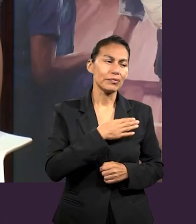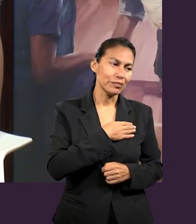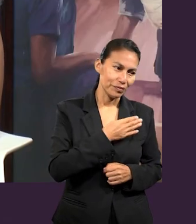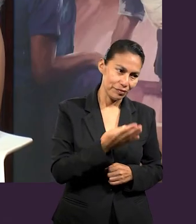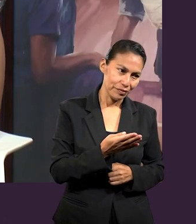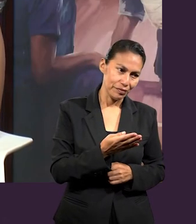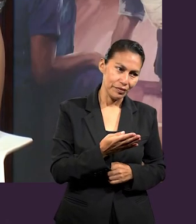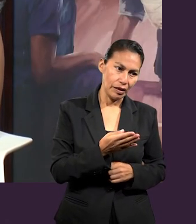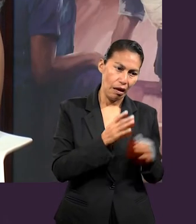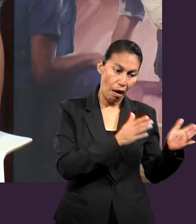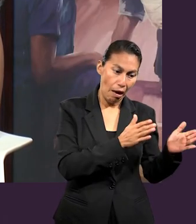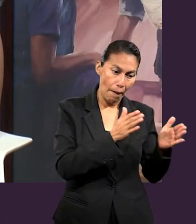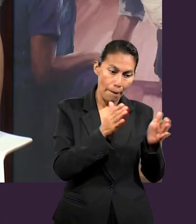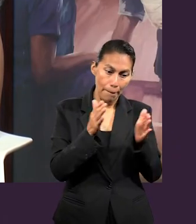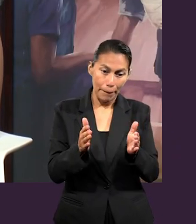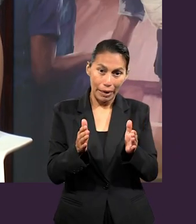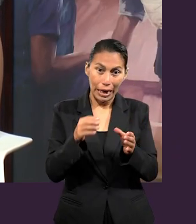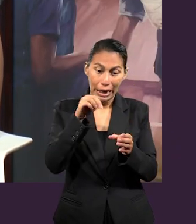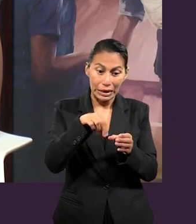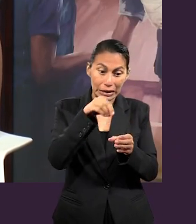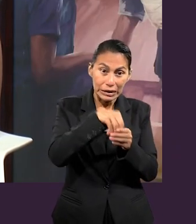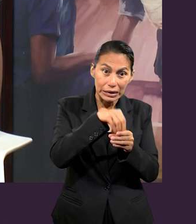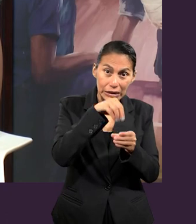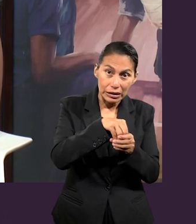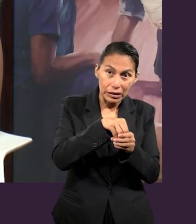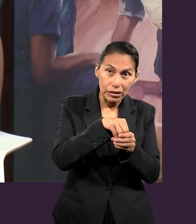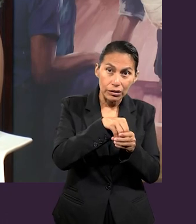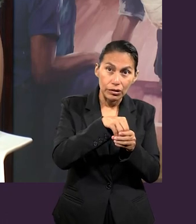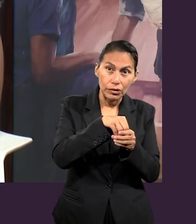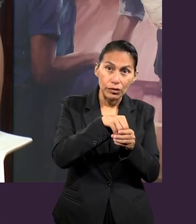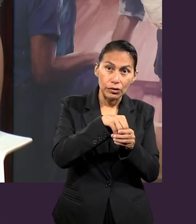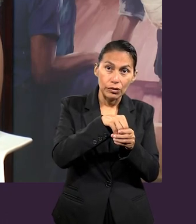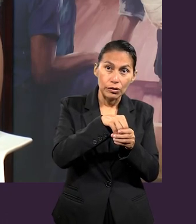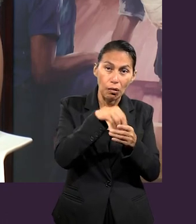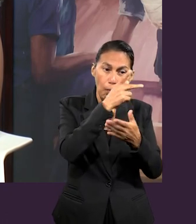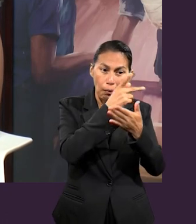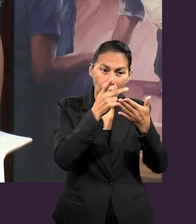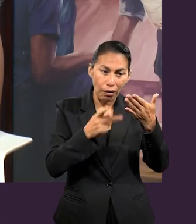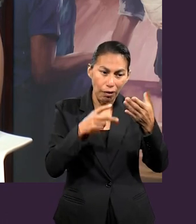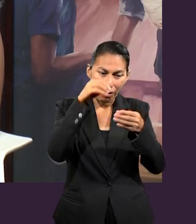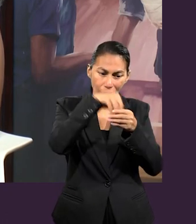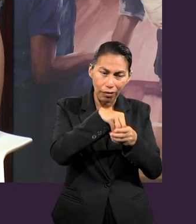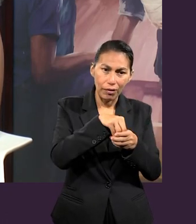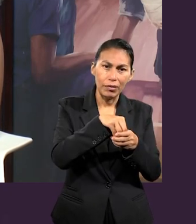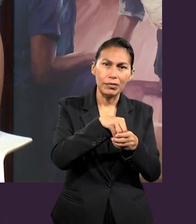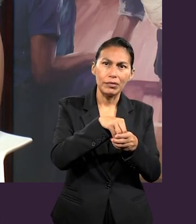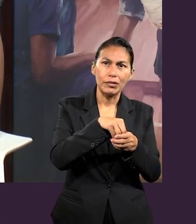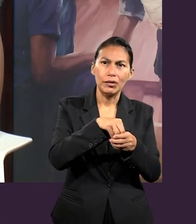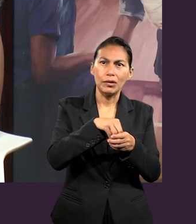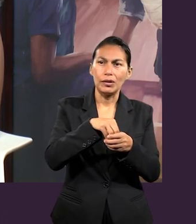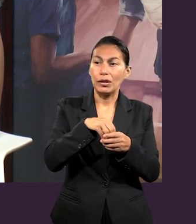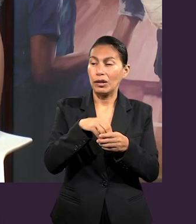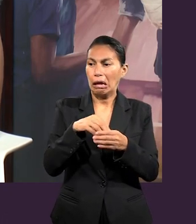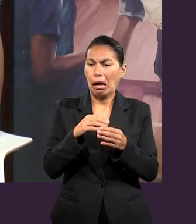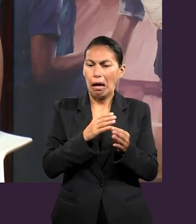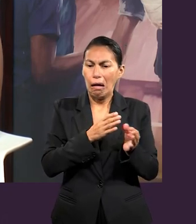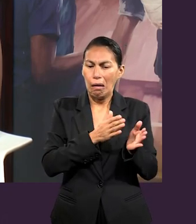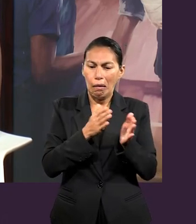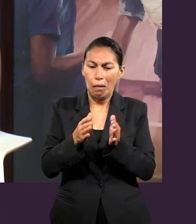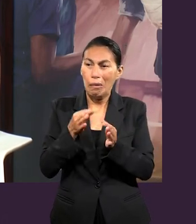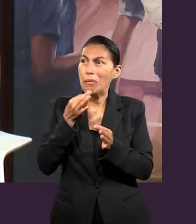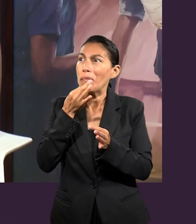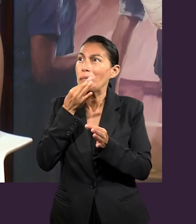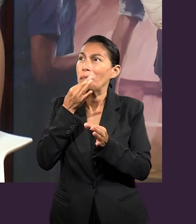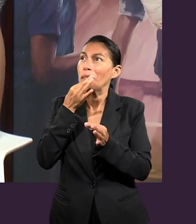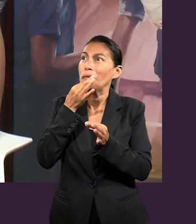Bueno, hablamos del plan que había mantenido en secreto, ¿verdad? Y que el otro parazo dice llega hasta el